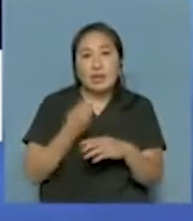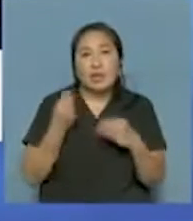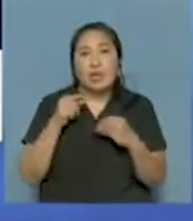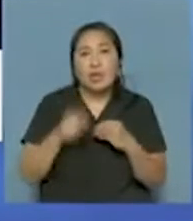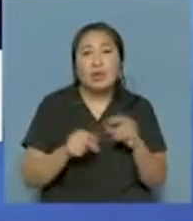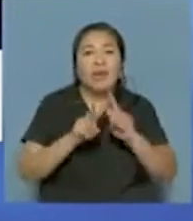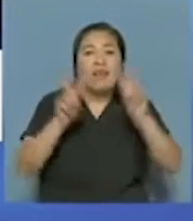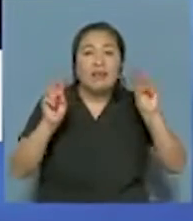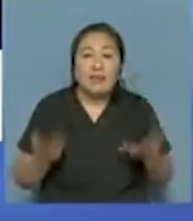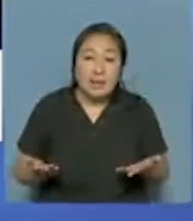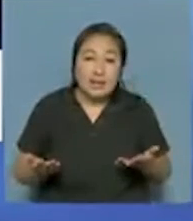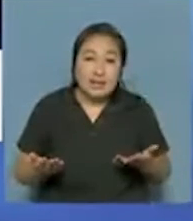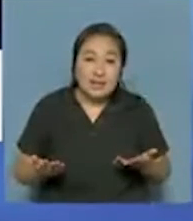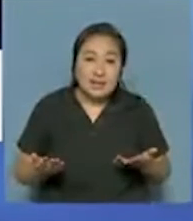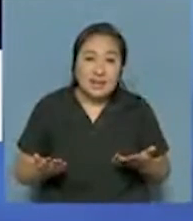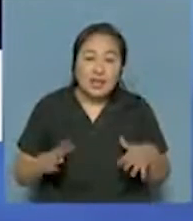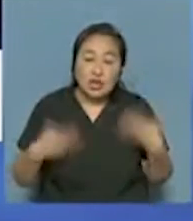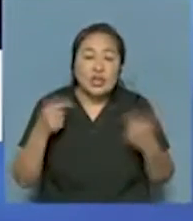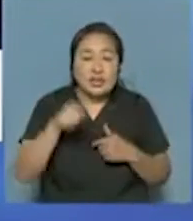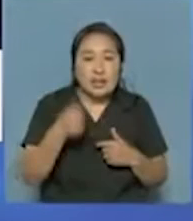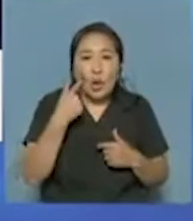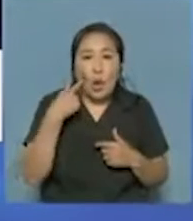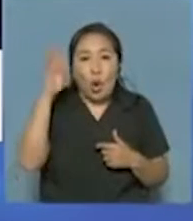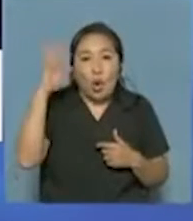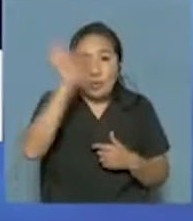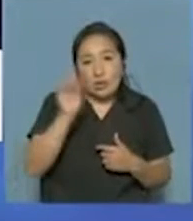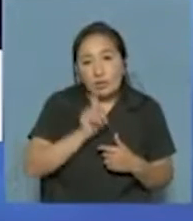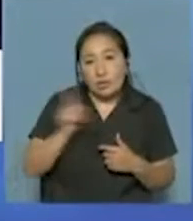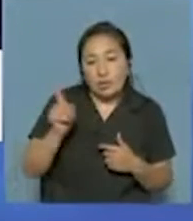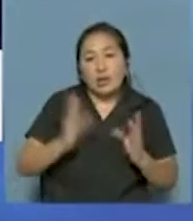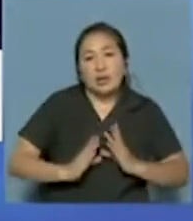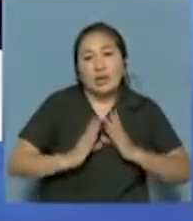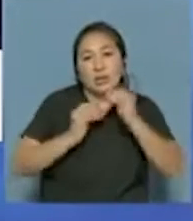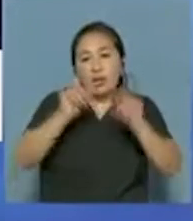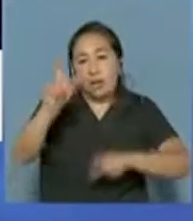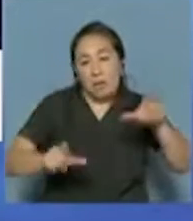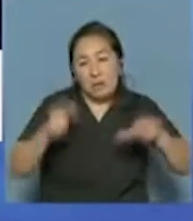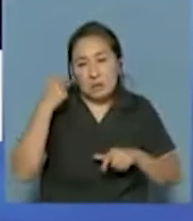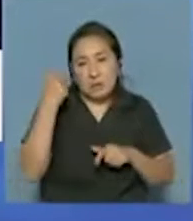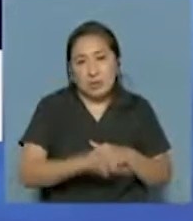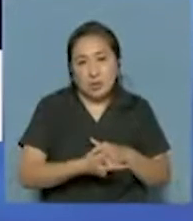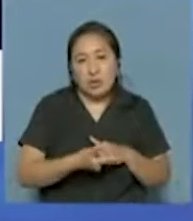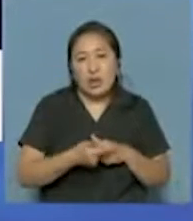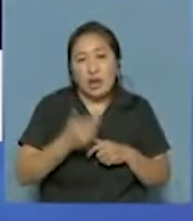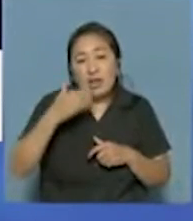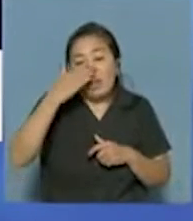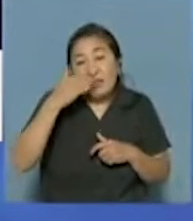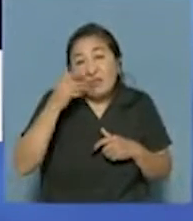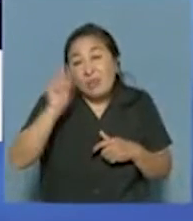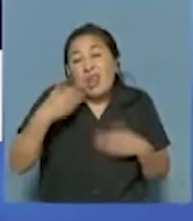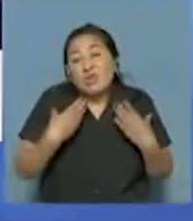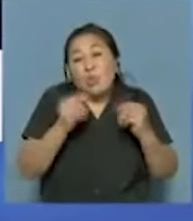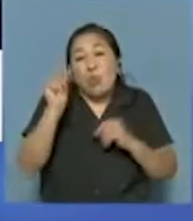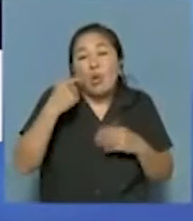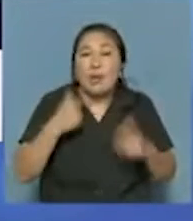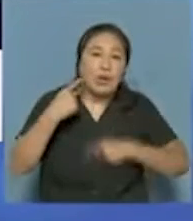es el tema. Así que es una cuestión que creo que va a ayudar a los productores en alguna partecita también